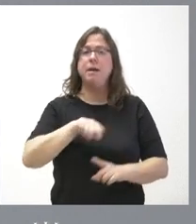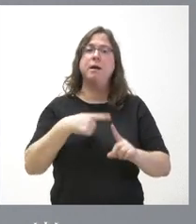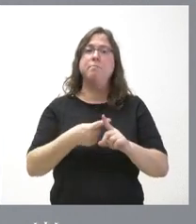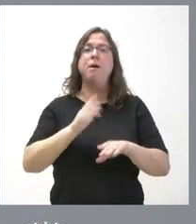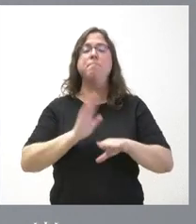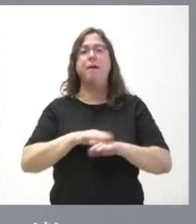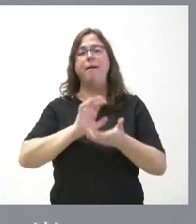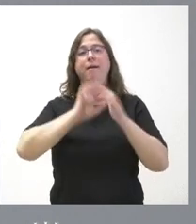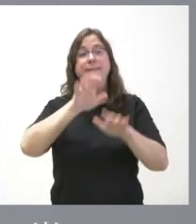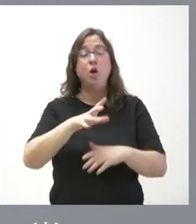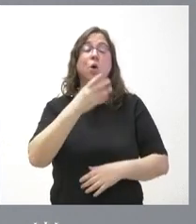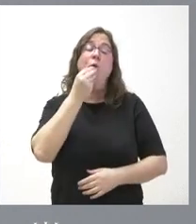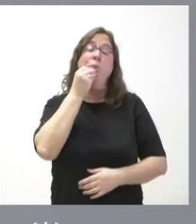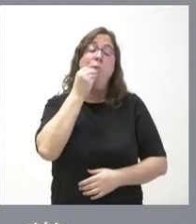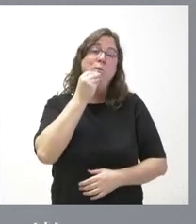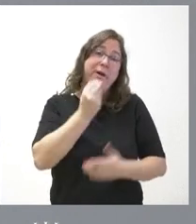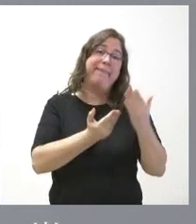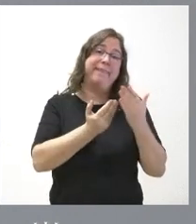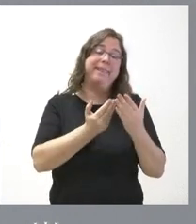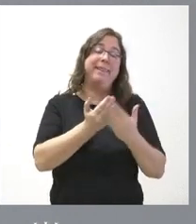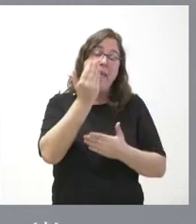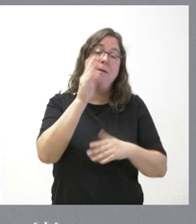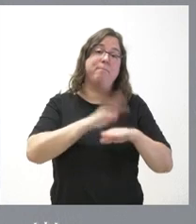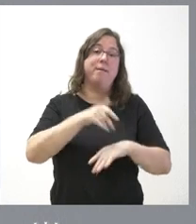pudiendo ser buen día para Puigdemont y para Pedro Sánchez.